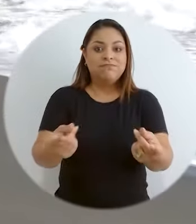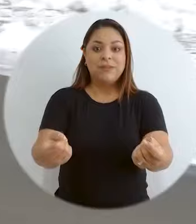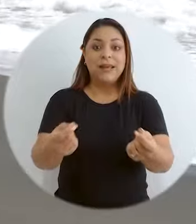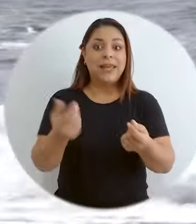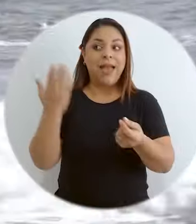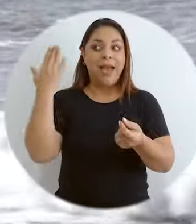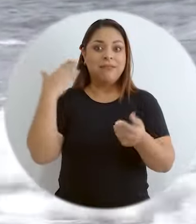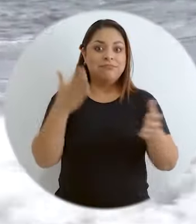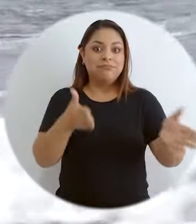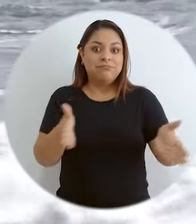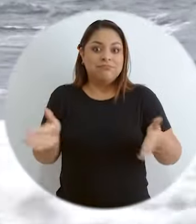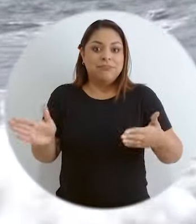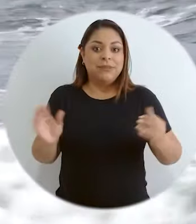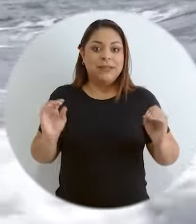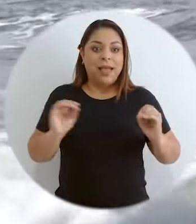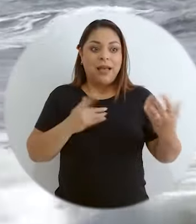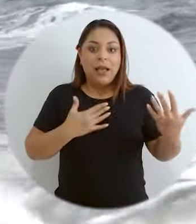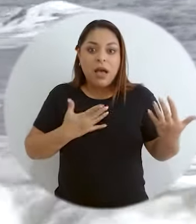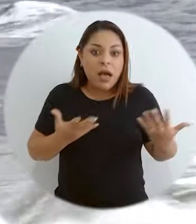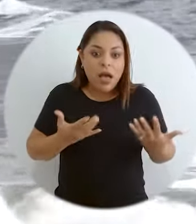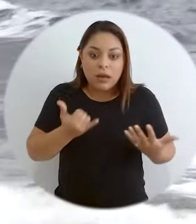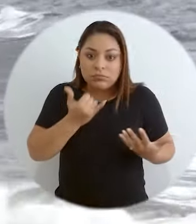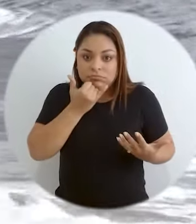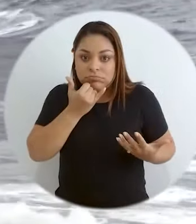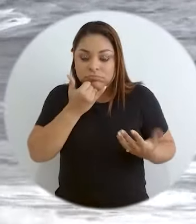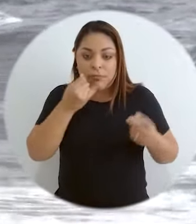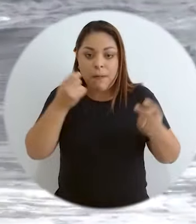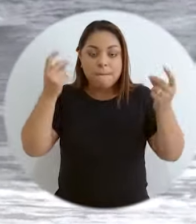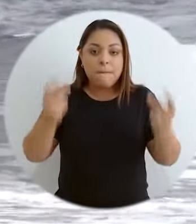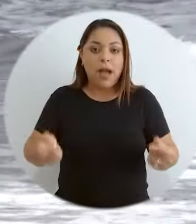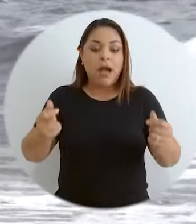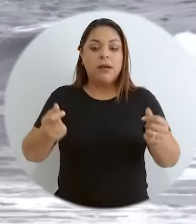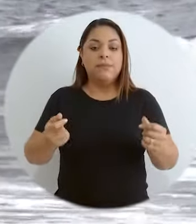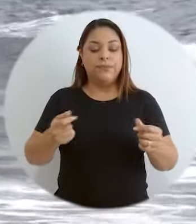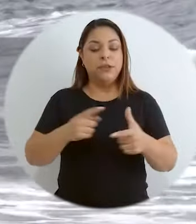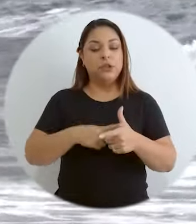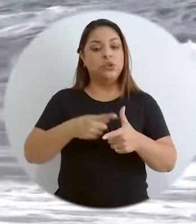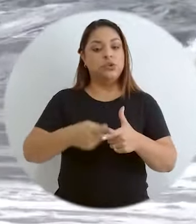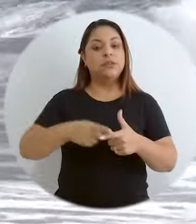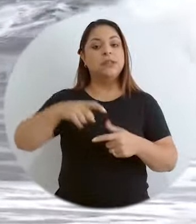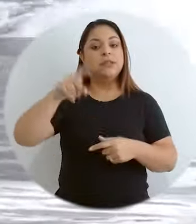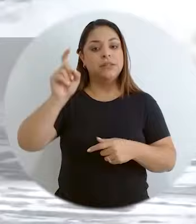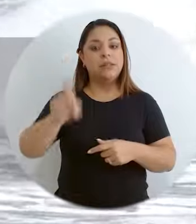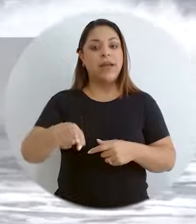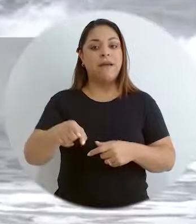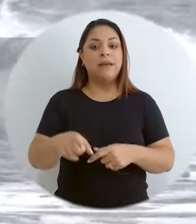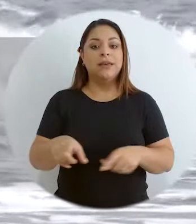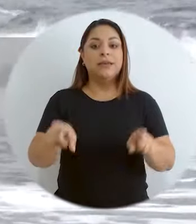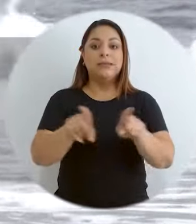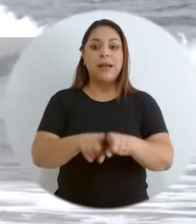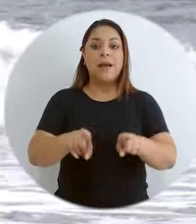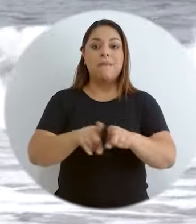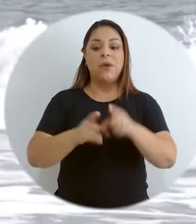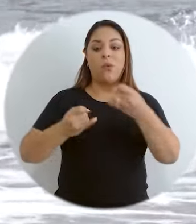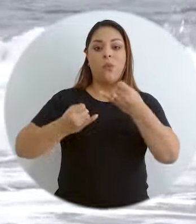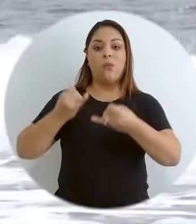no planificada, no esperada, forzada, si cabe el término. Y, asimismo, hay una última amenaza en la que